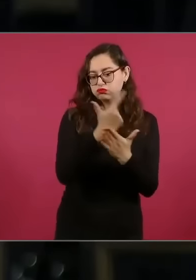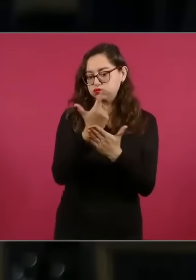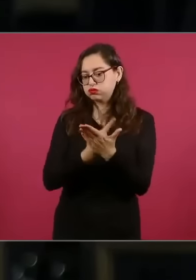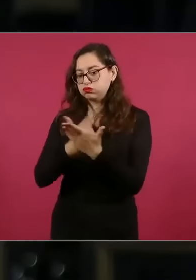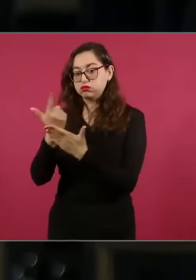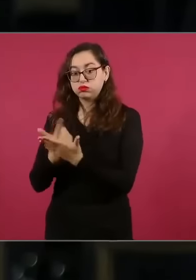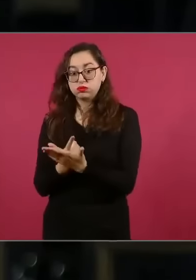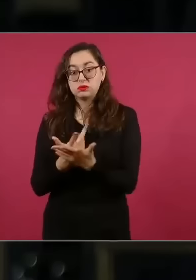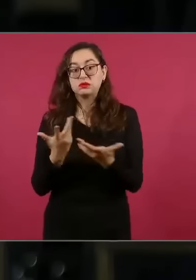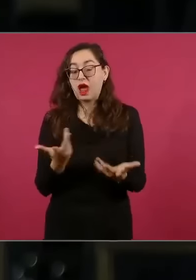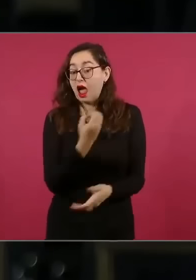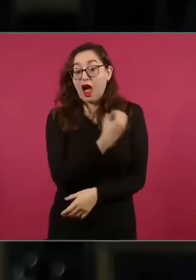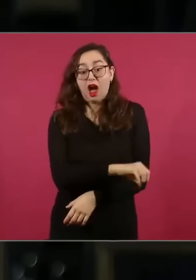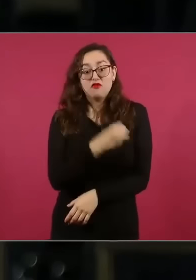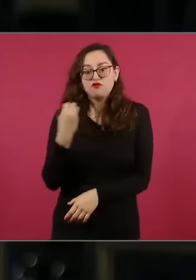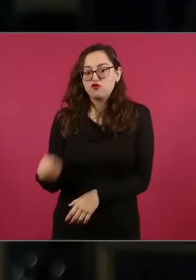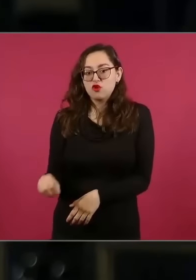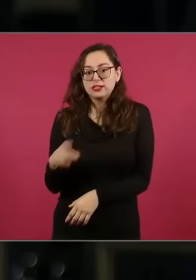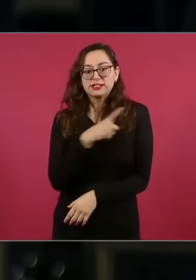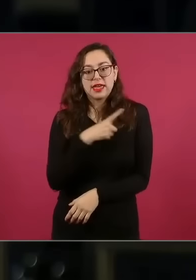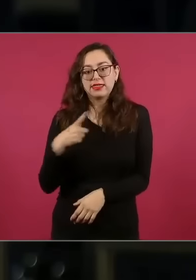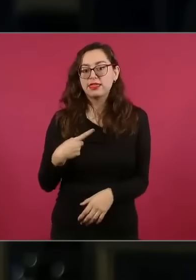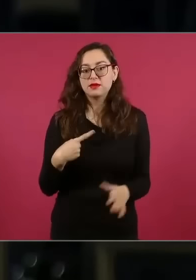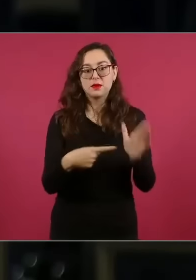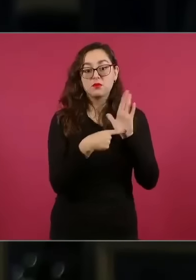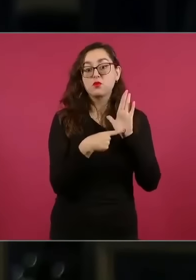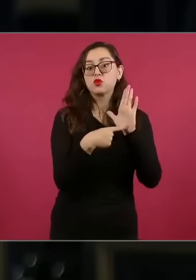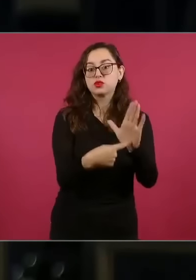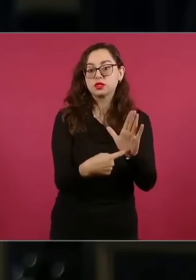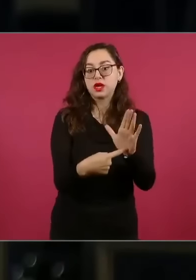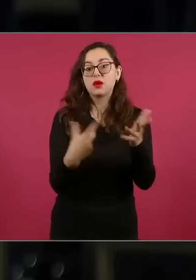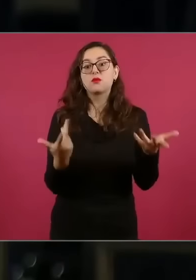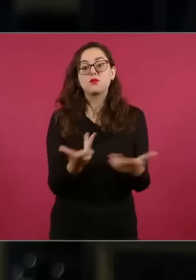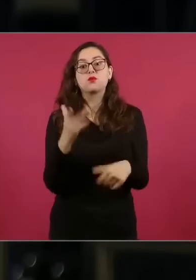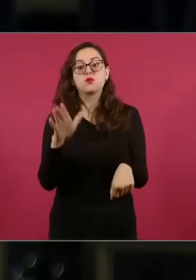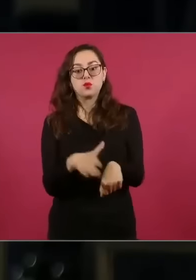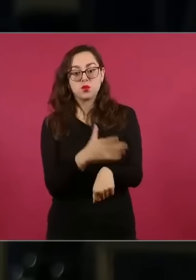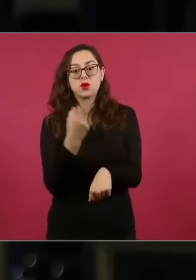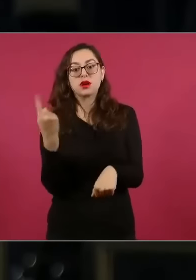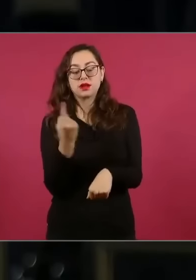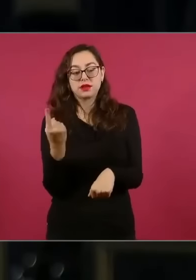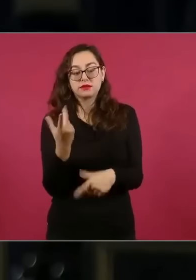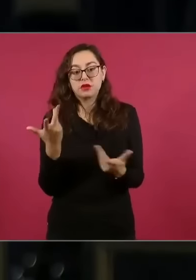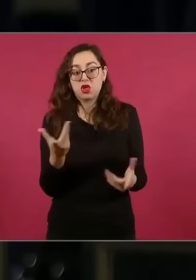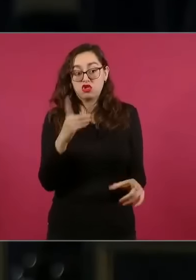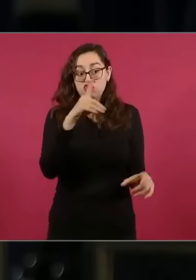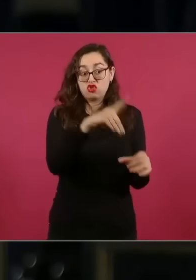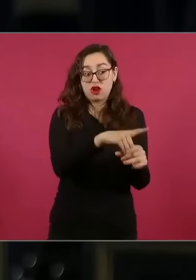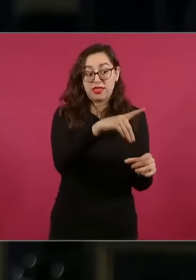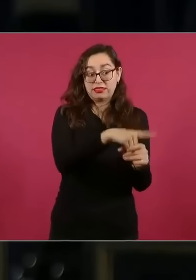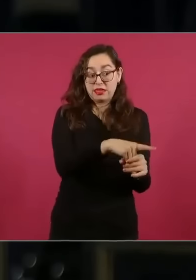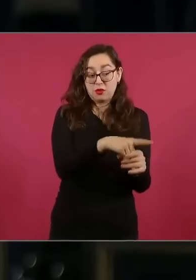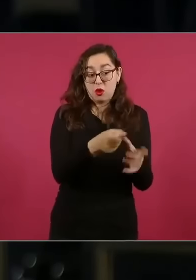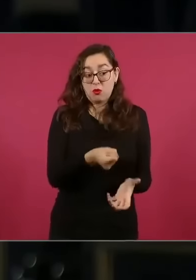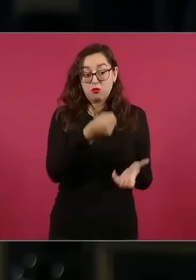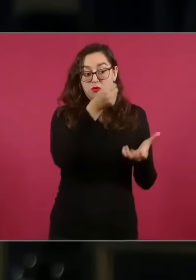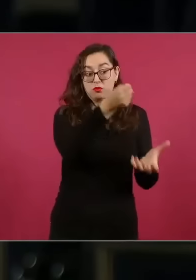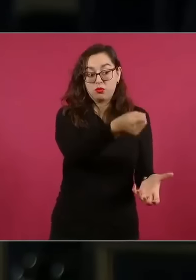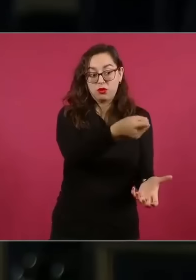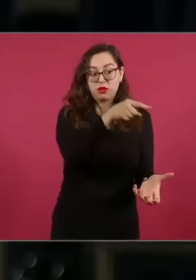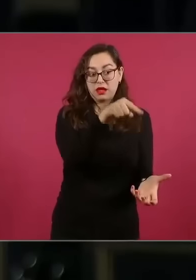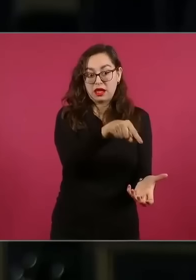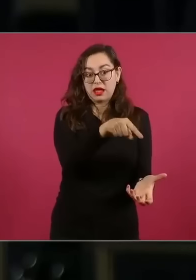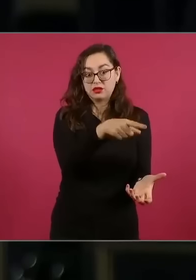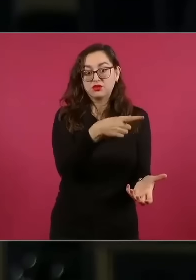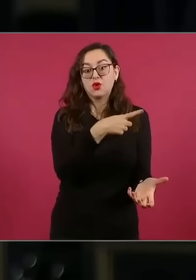ven la conferencia matutina porque se trata de dinero que debió de haber ingresado a las arcas públicas ya que son